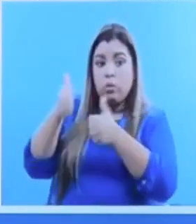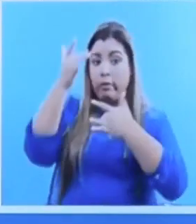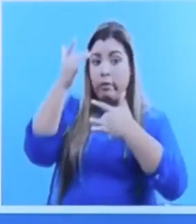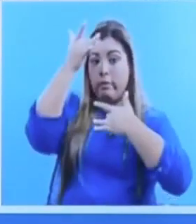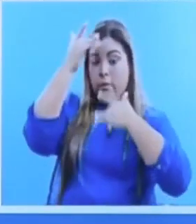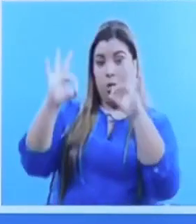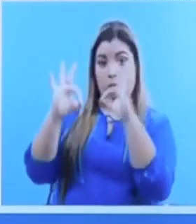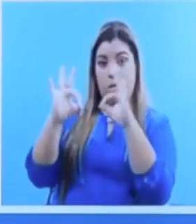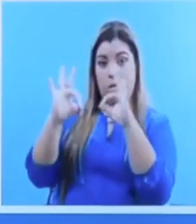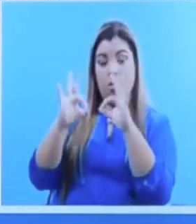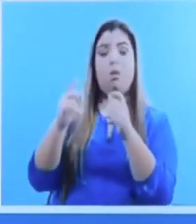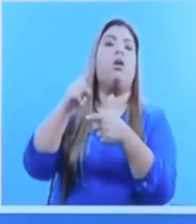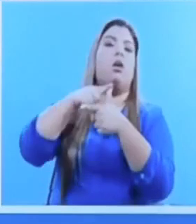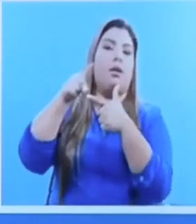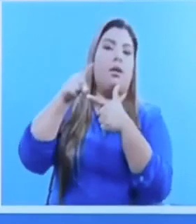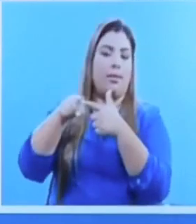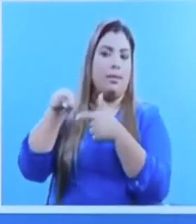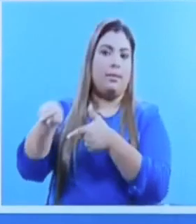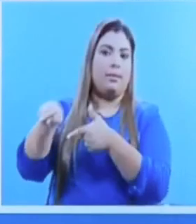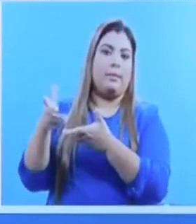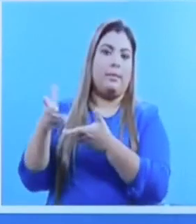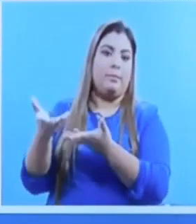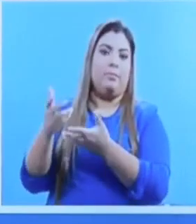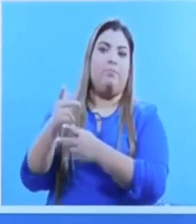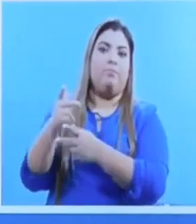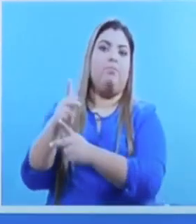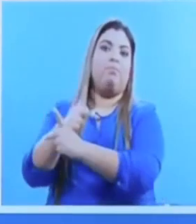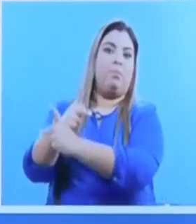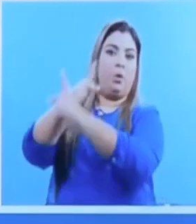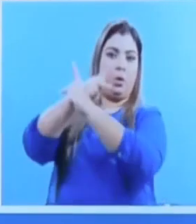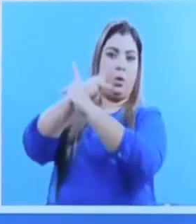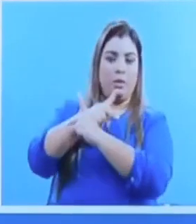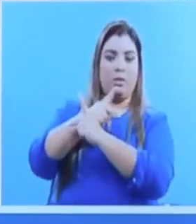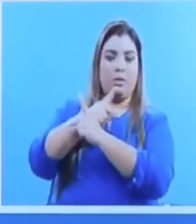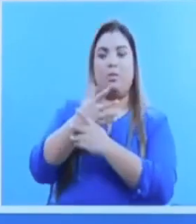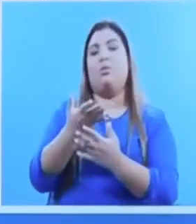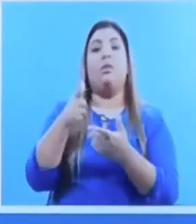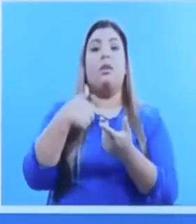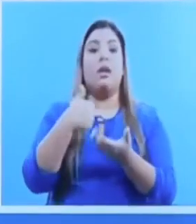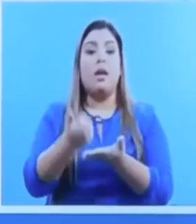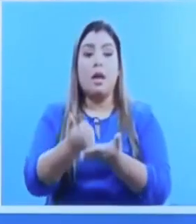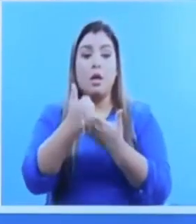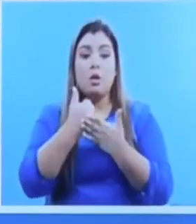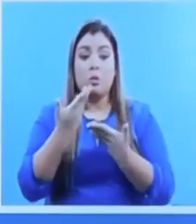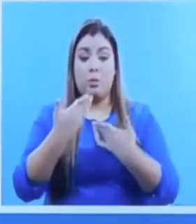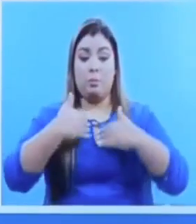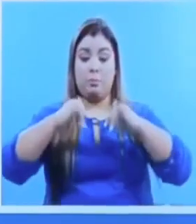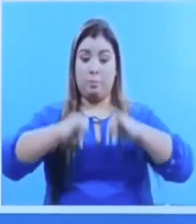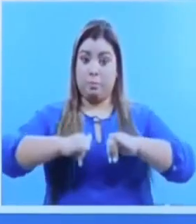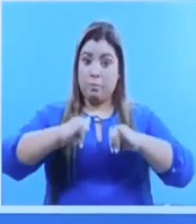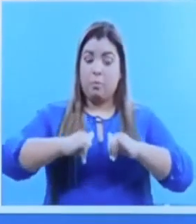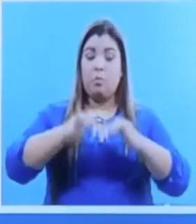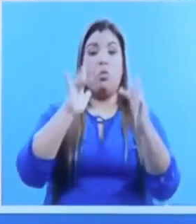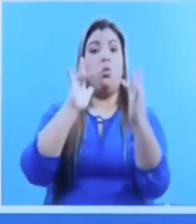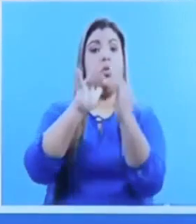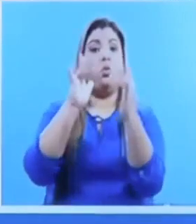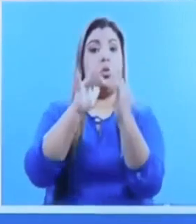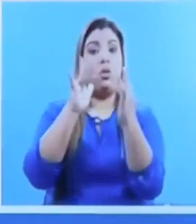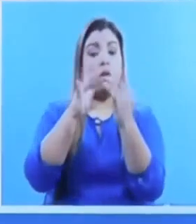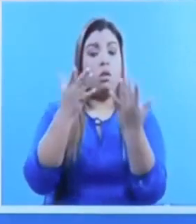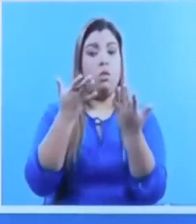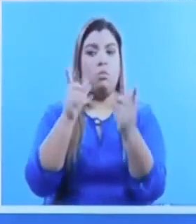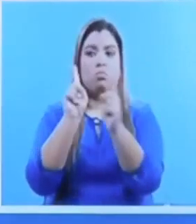nuestra primera fuente de protección. Nos va a permitir mantener, obviamente, el contacto